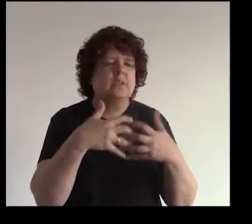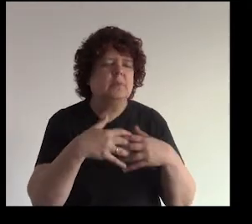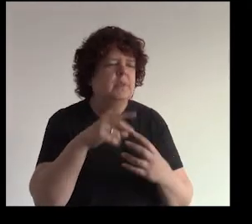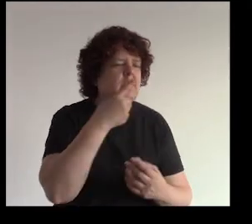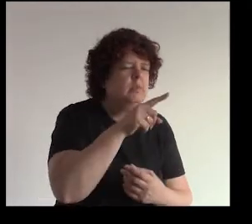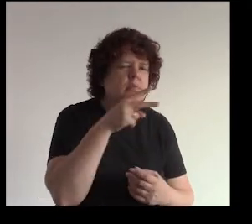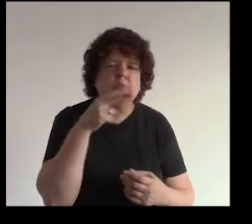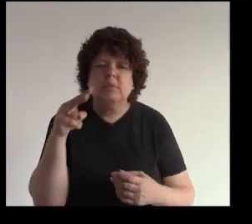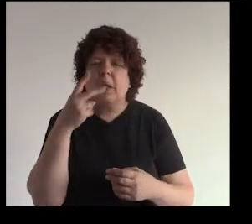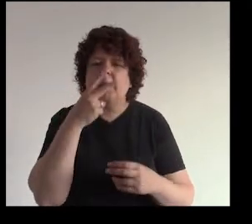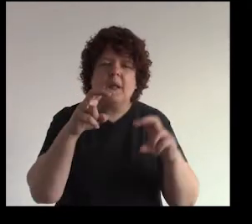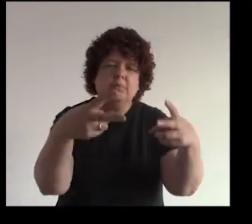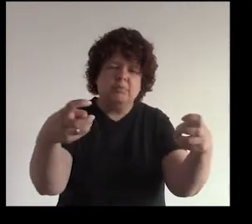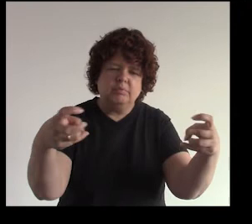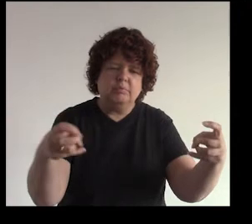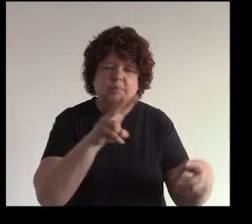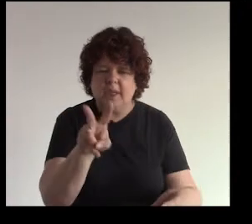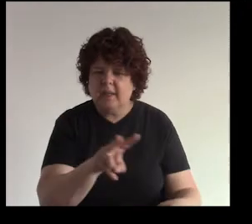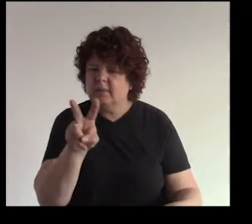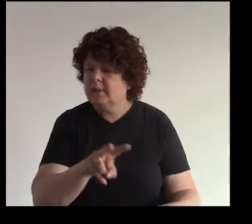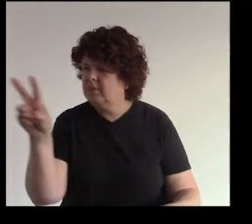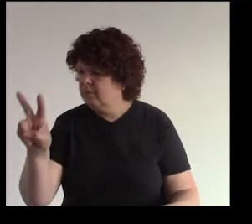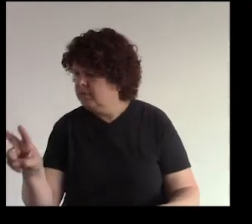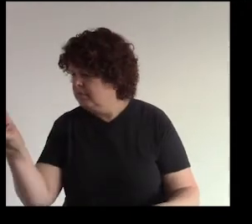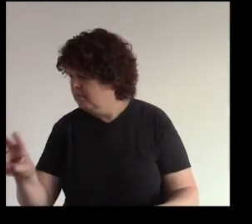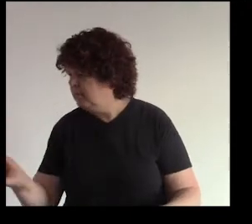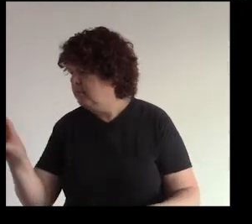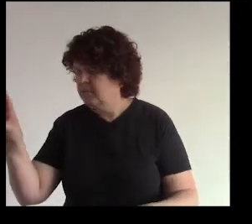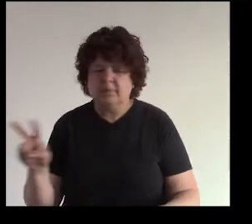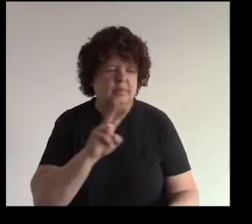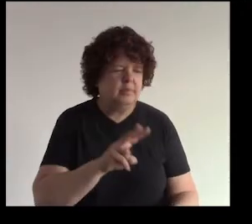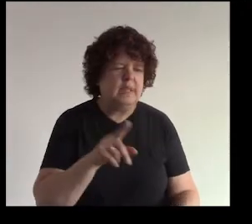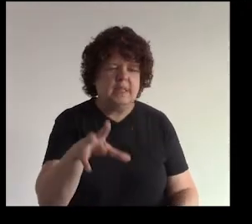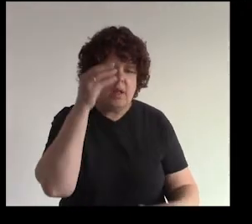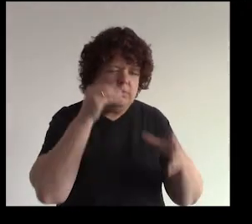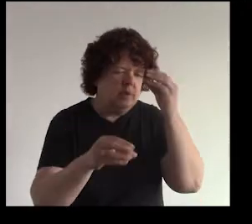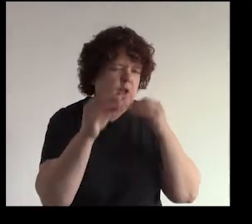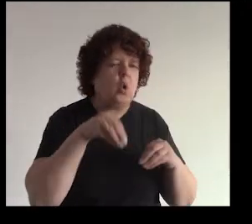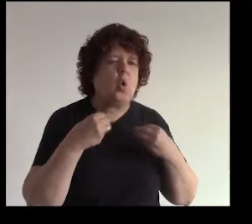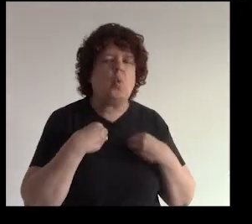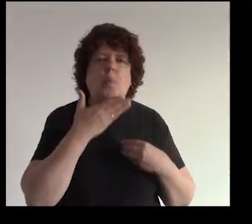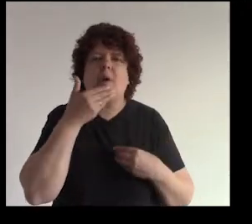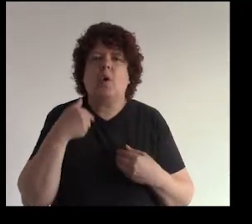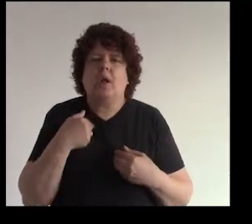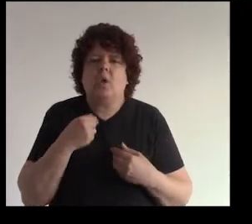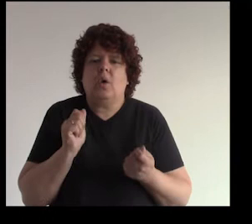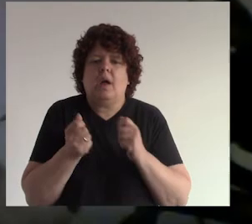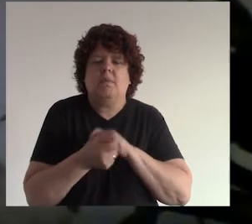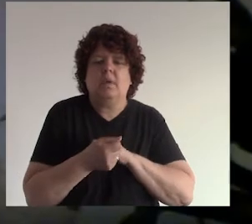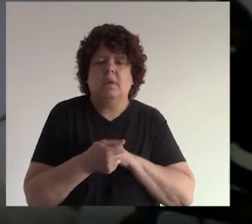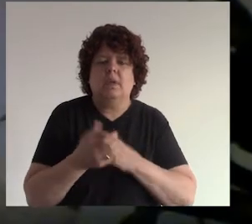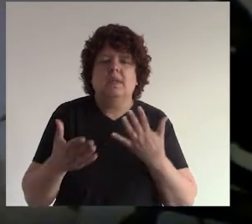escuchar las quejas de otras páginas y ver de cómo me pueden servir cómo puedo mejorar yo ¿ok?